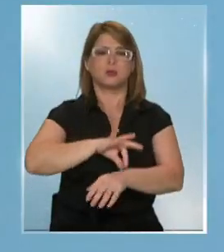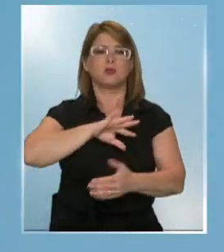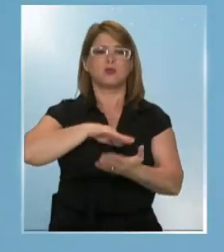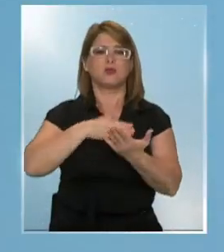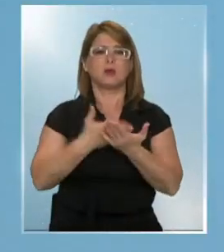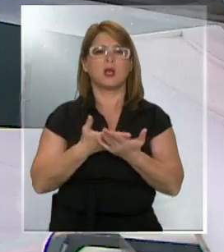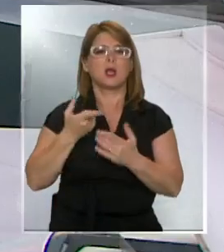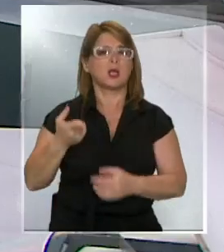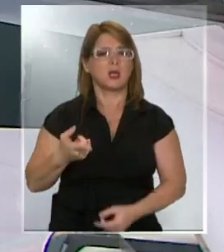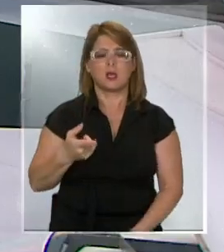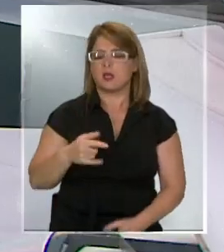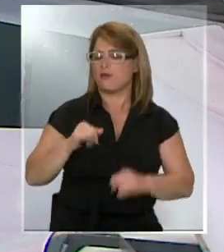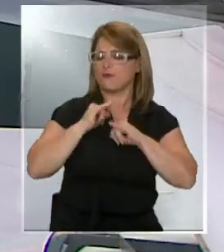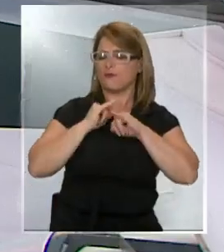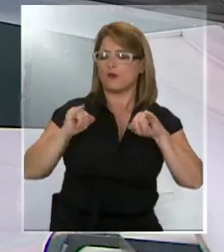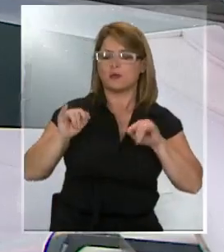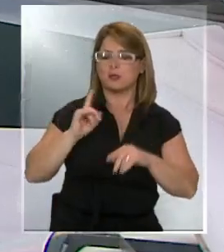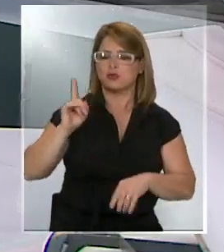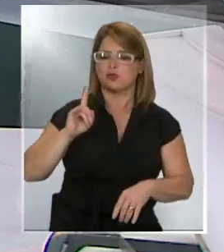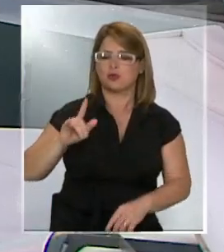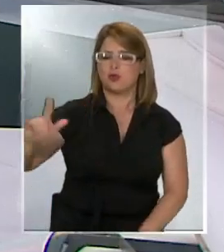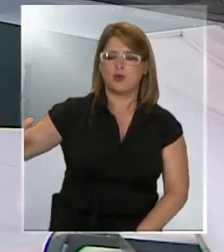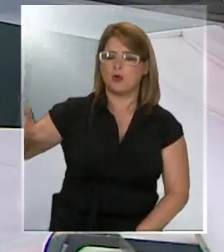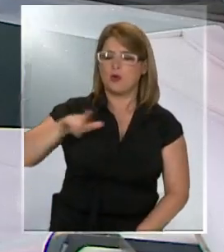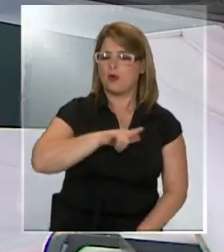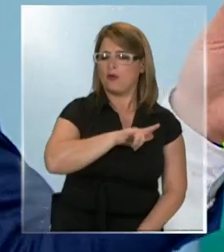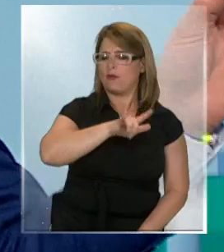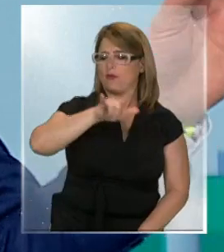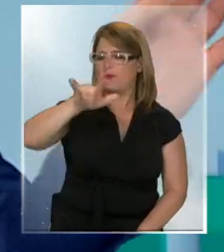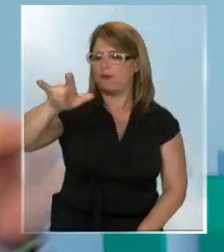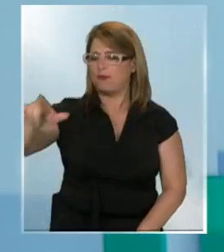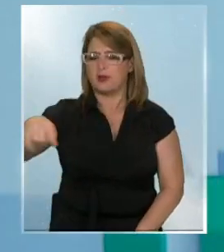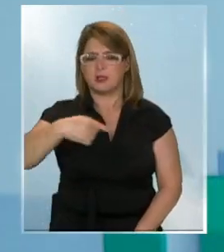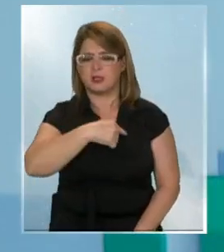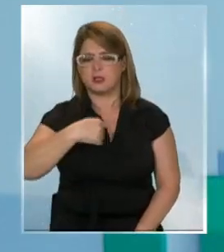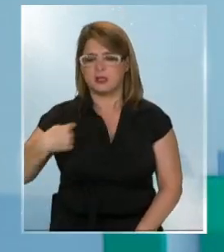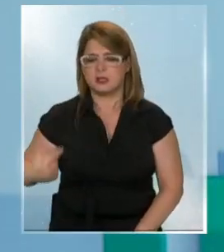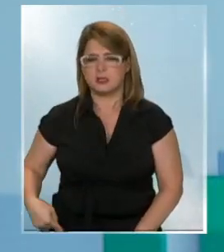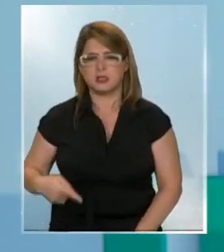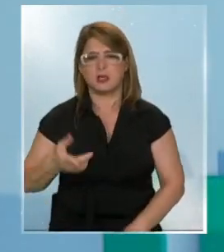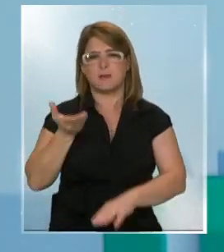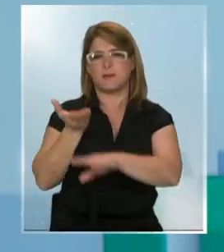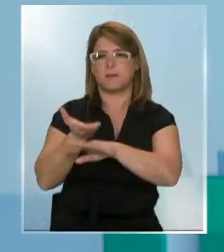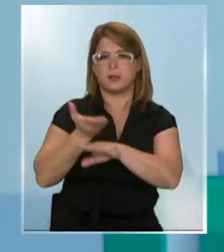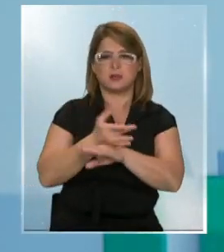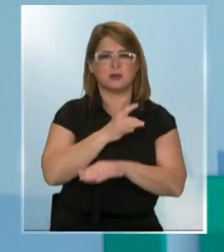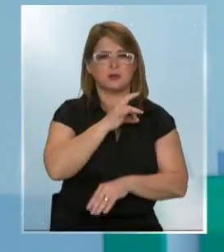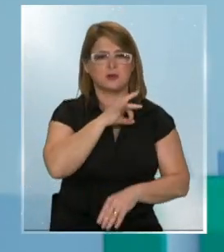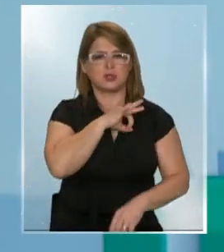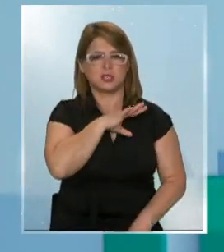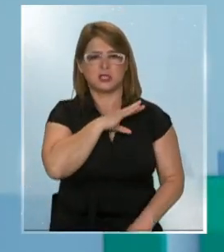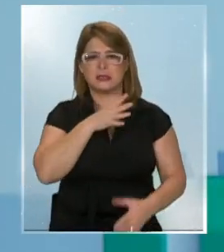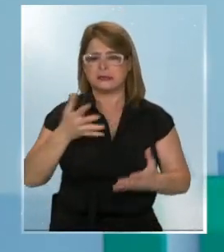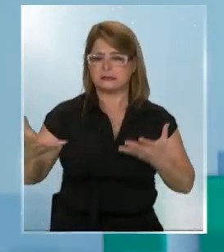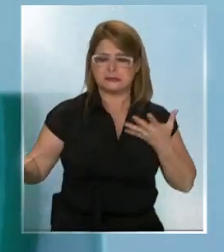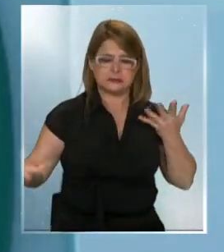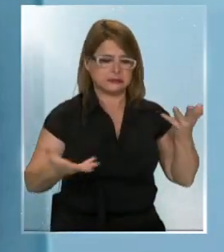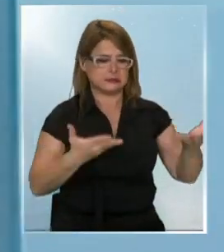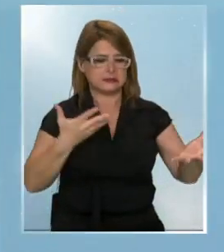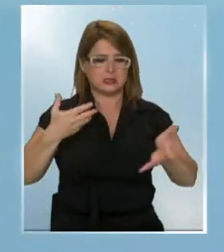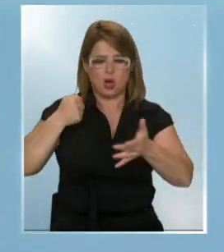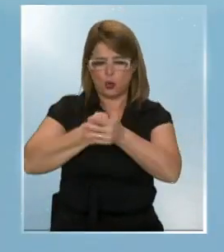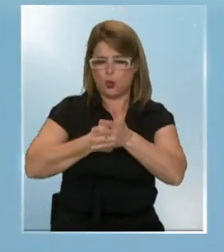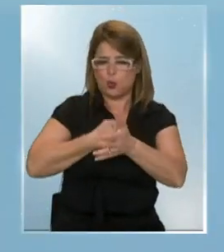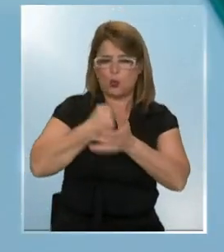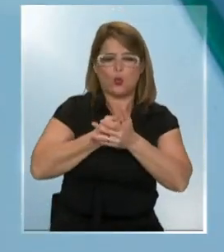que no se va a informar de cuándo el avión FATS va a ir a China a buscar los ventiladores que encargó Chile. O sea, hay un tema aquí también que ha